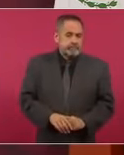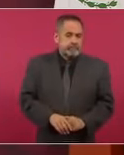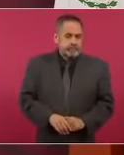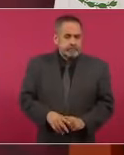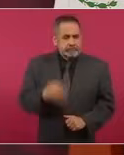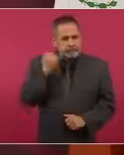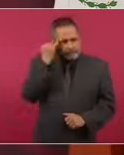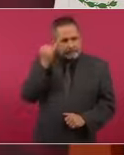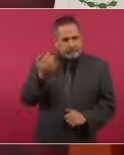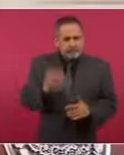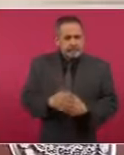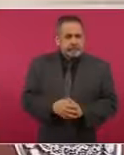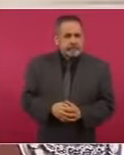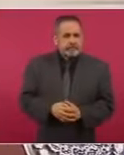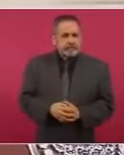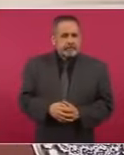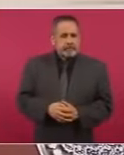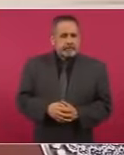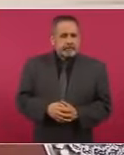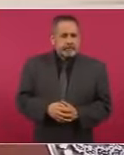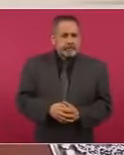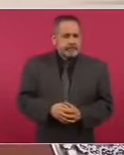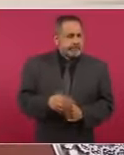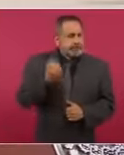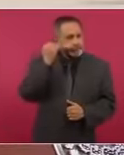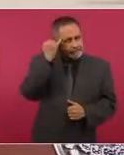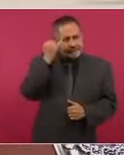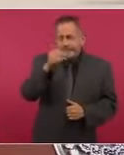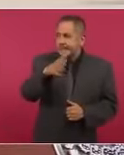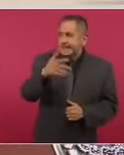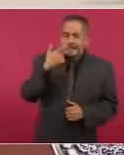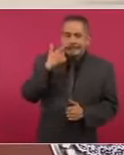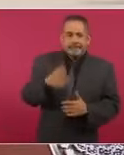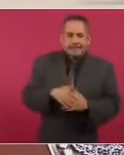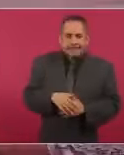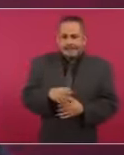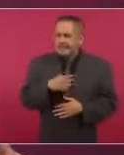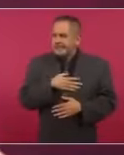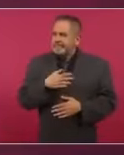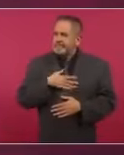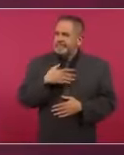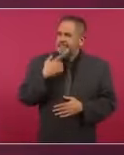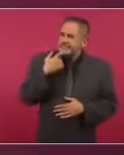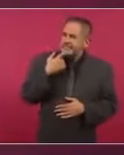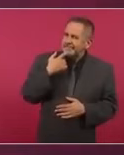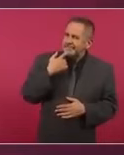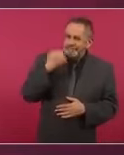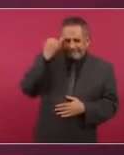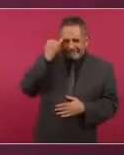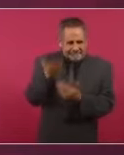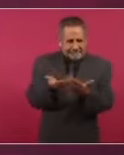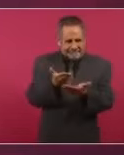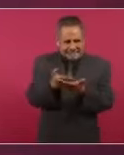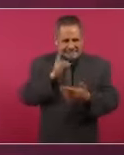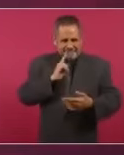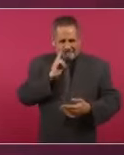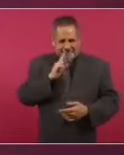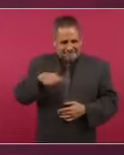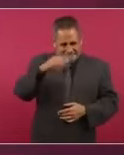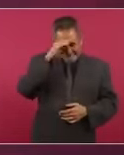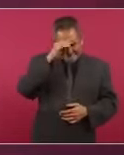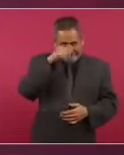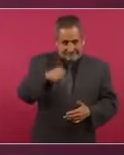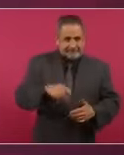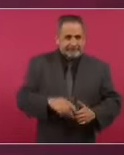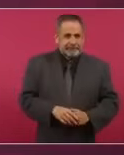Imagínense que el fideicomiso, a ver, sería buena la propuesta, ¿no?,